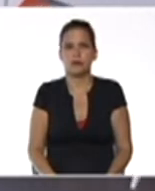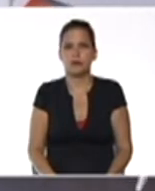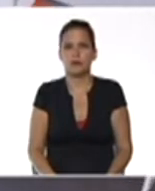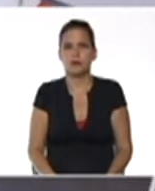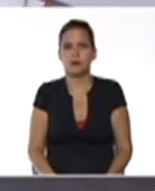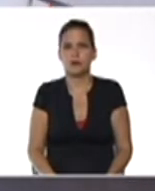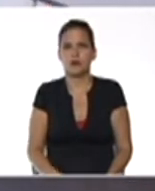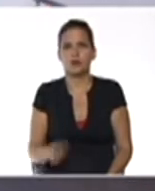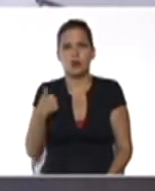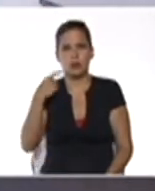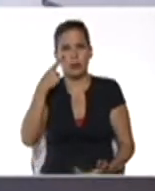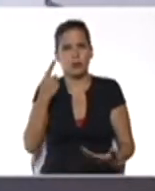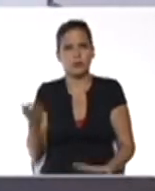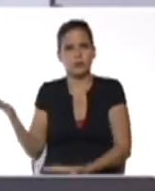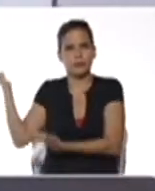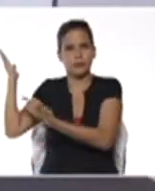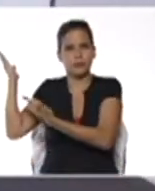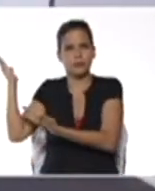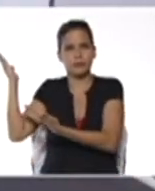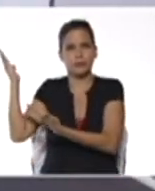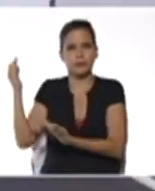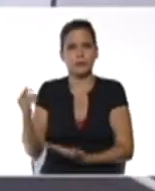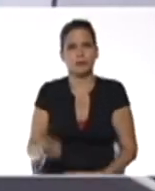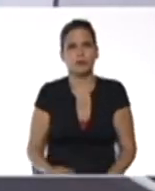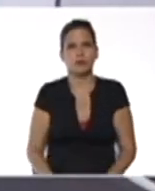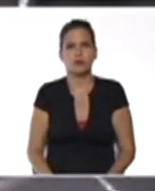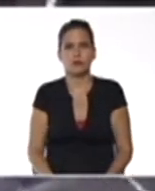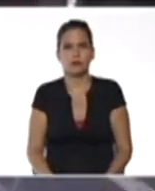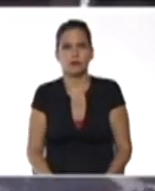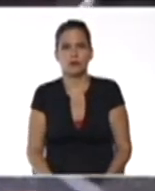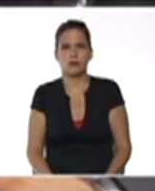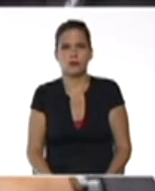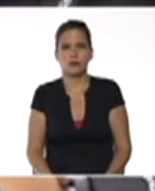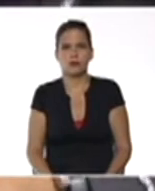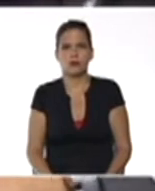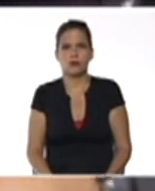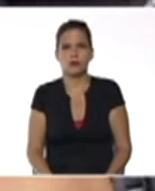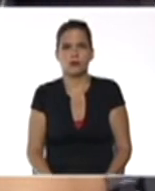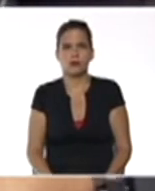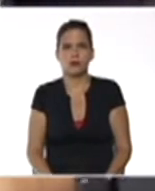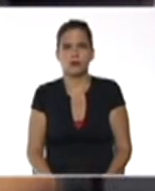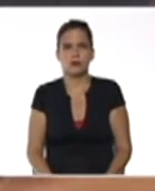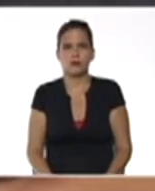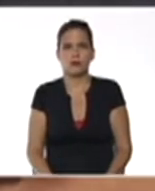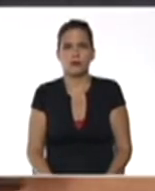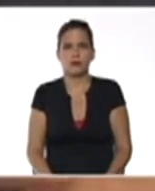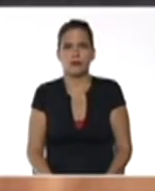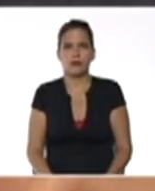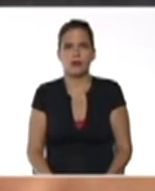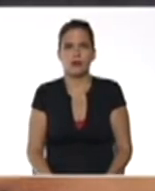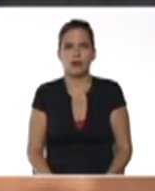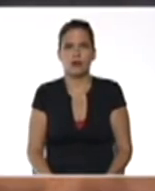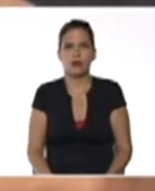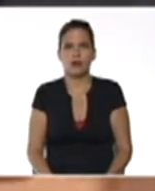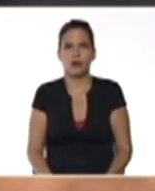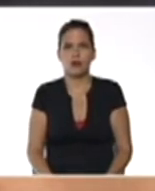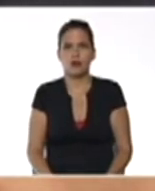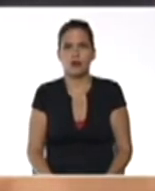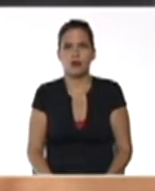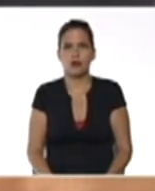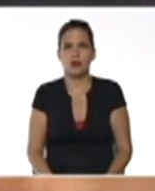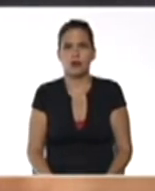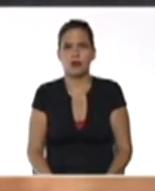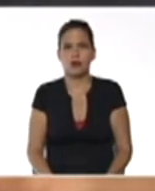coincidimos aquí para hacer la medición del ángulo ahora este ángulo de